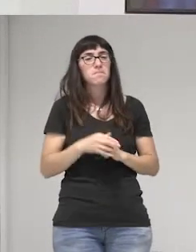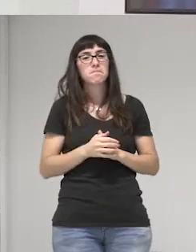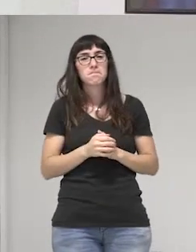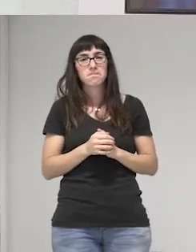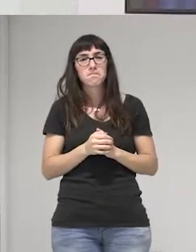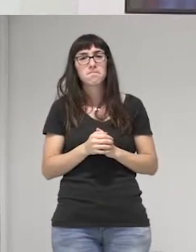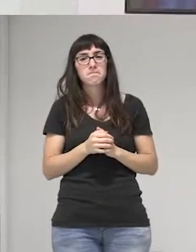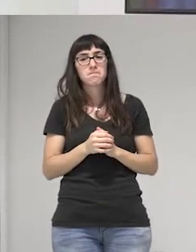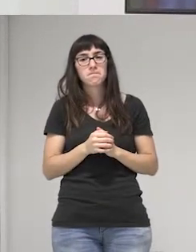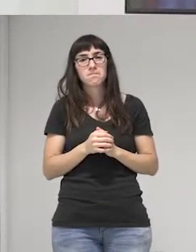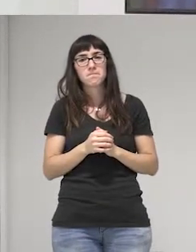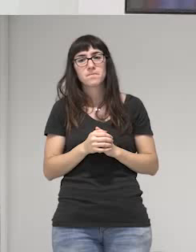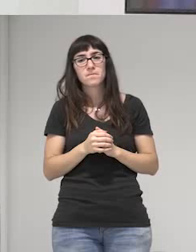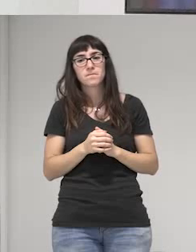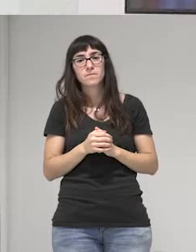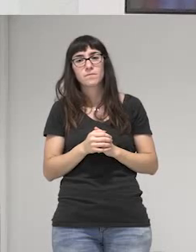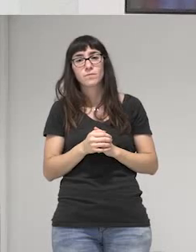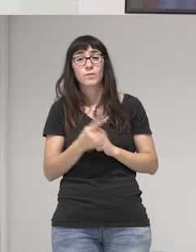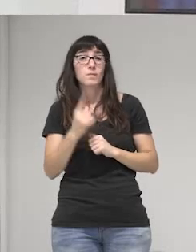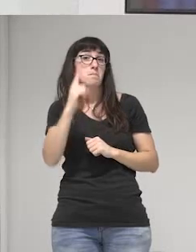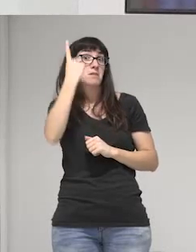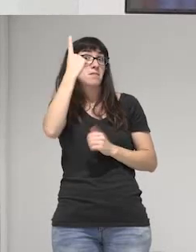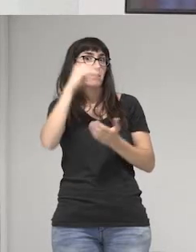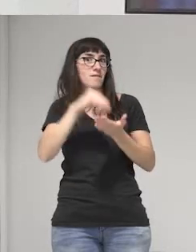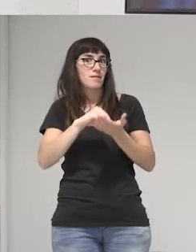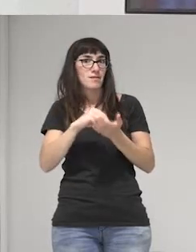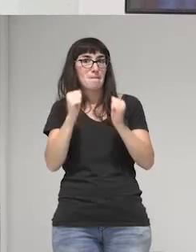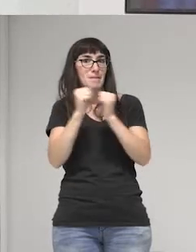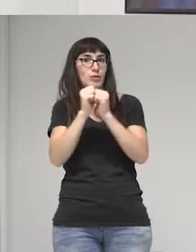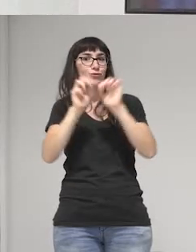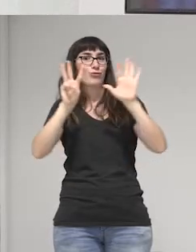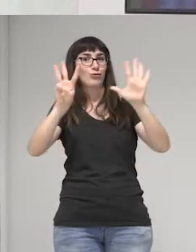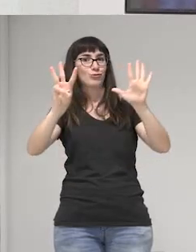Cuando salimos por primera vez a una marcha del 28 J,